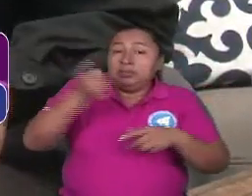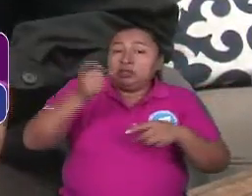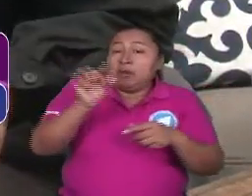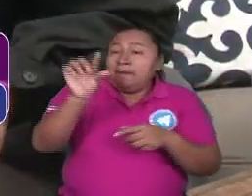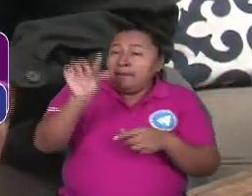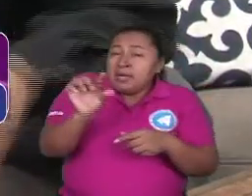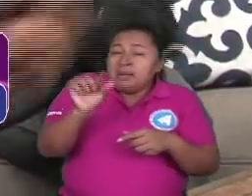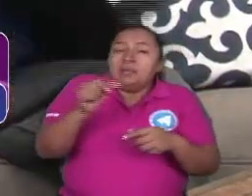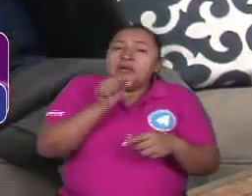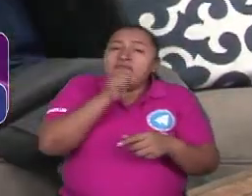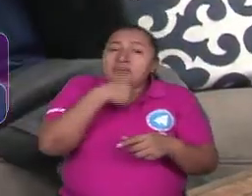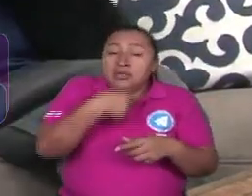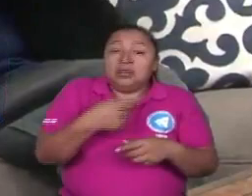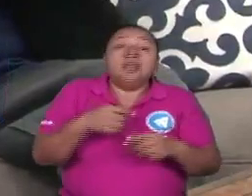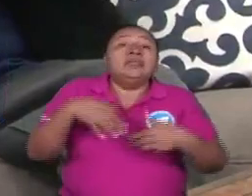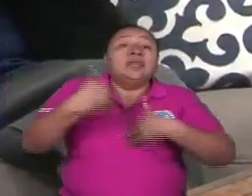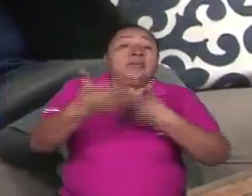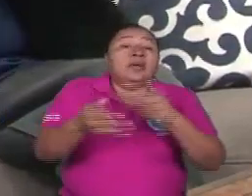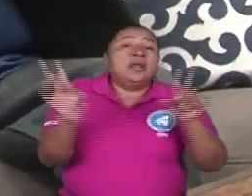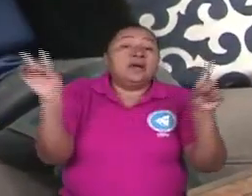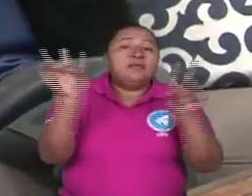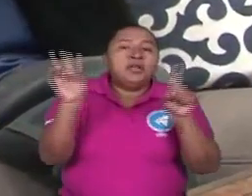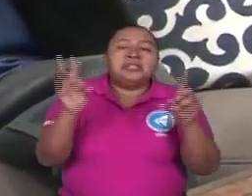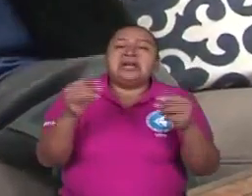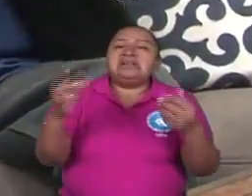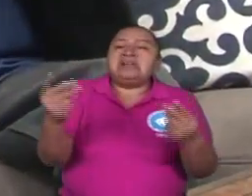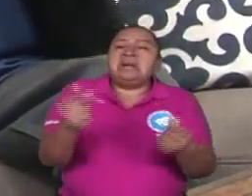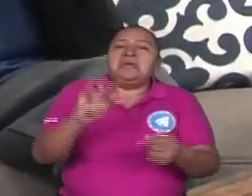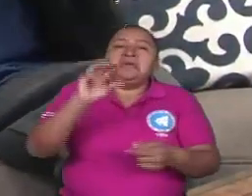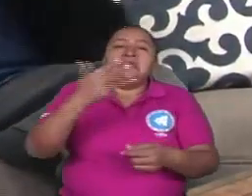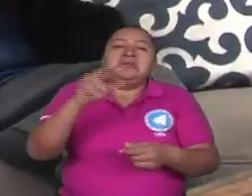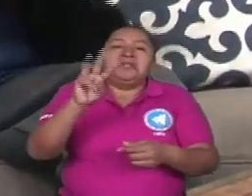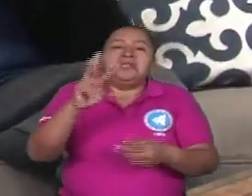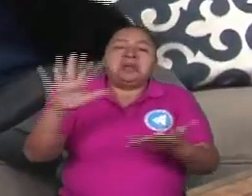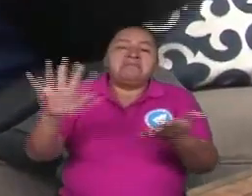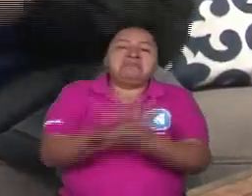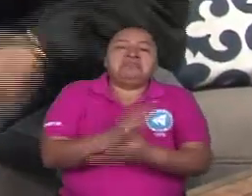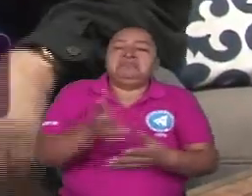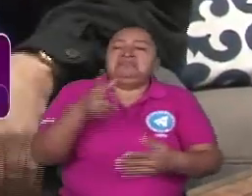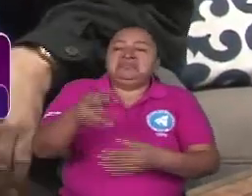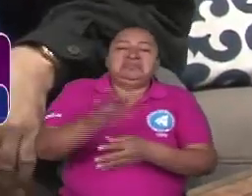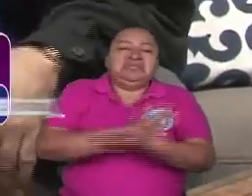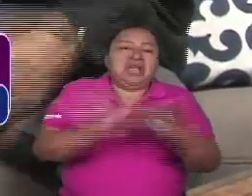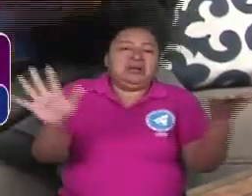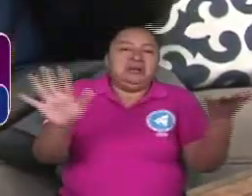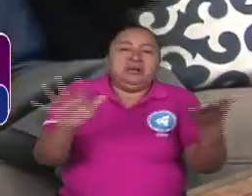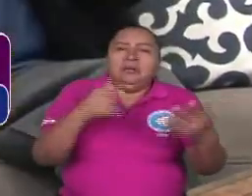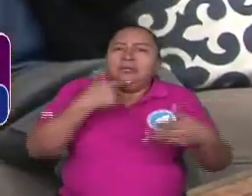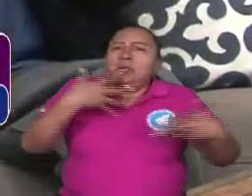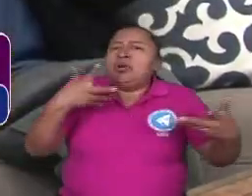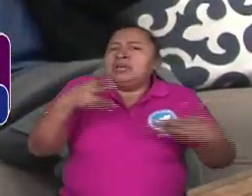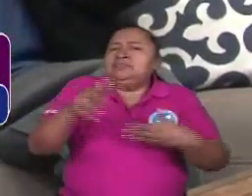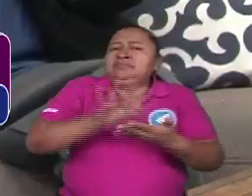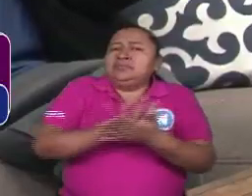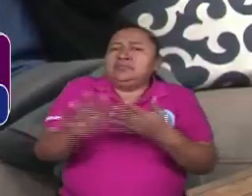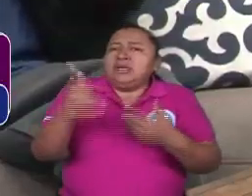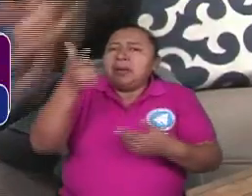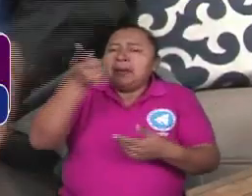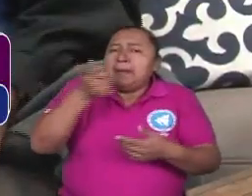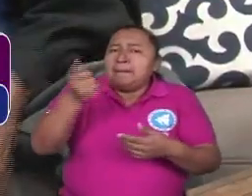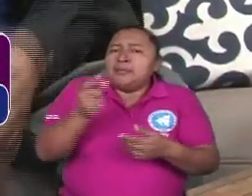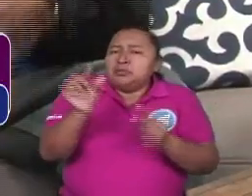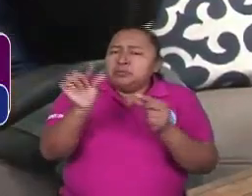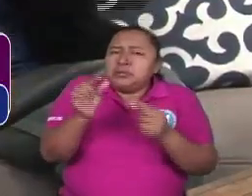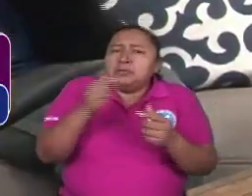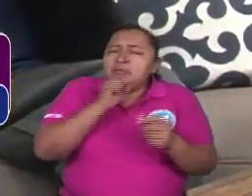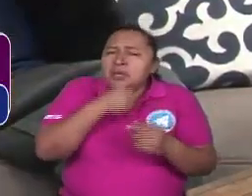los viejitos, que doña Violeta inmediatamente en el 93, 10 años después, mandó a eliminar. ¿Por qué manda a eliminar la pensión mínima para los